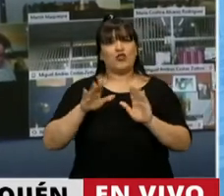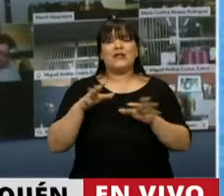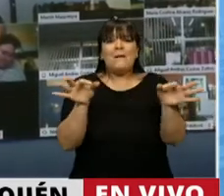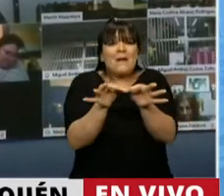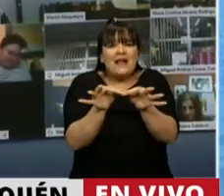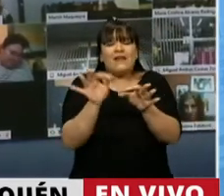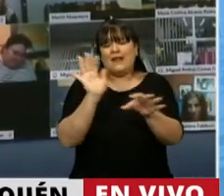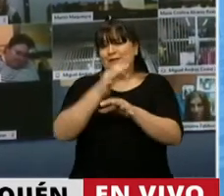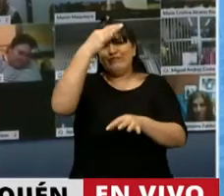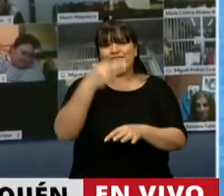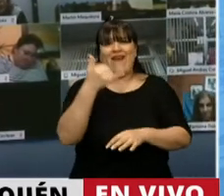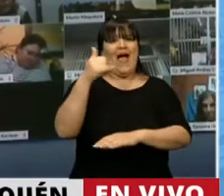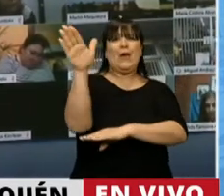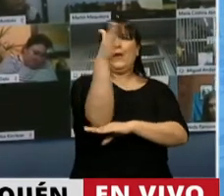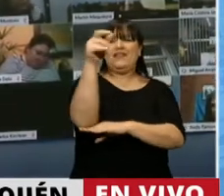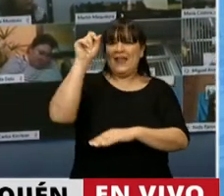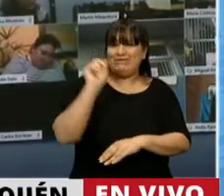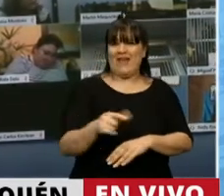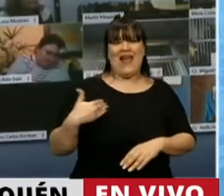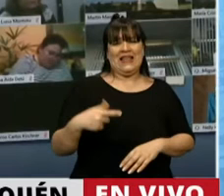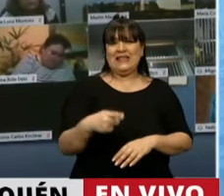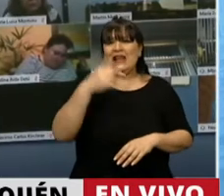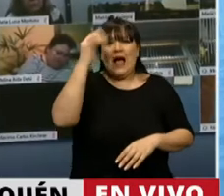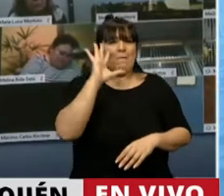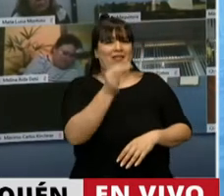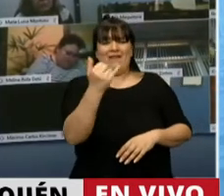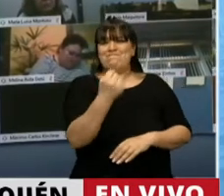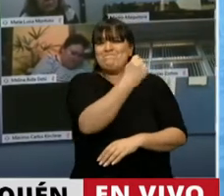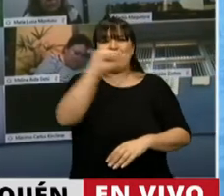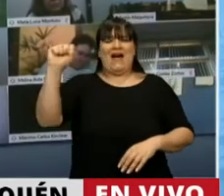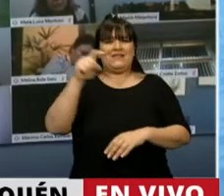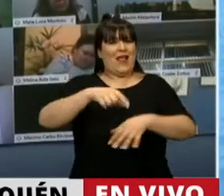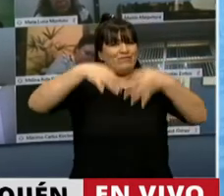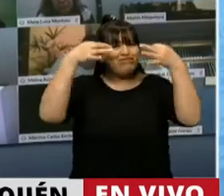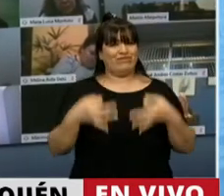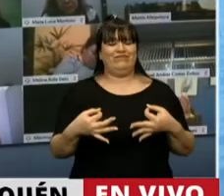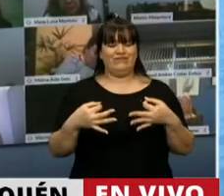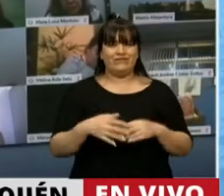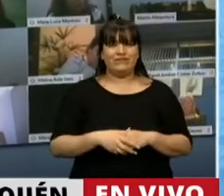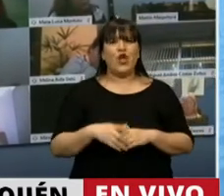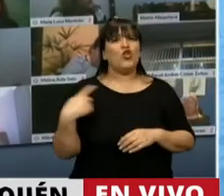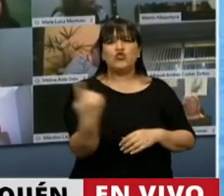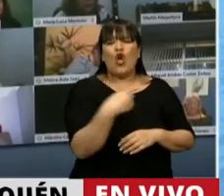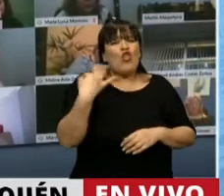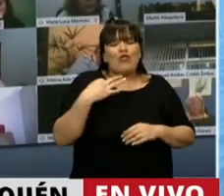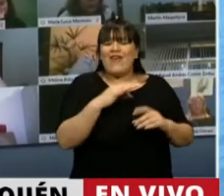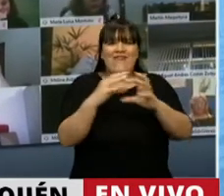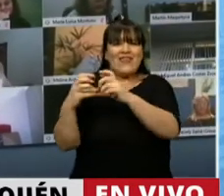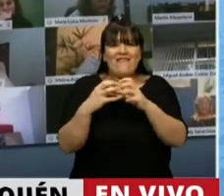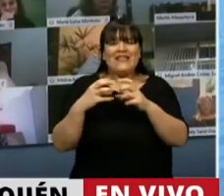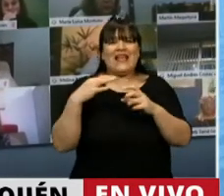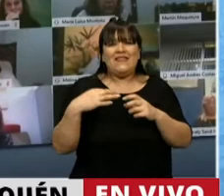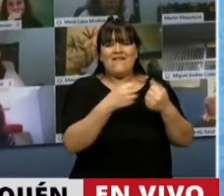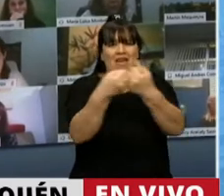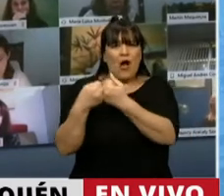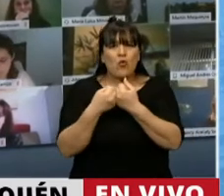es bandera, Malvinas es patria, es un deber nacional. Necesitamos debatir y consensuar en el marco de